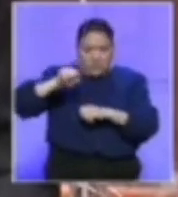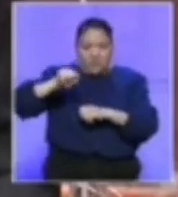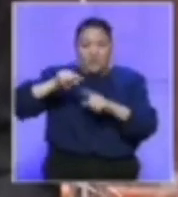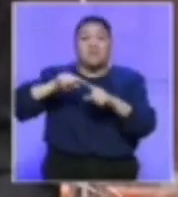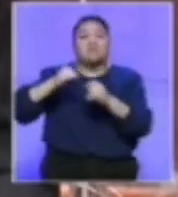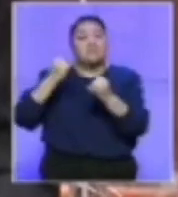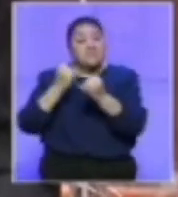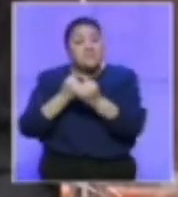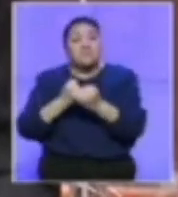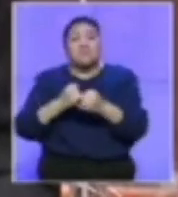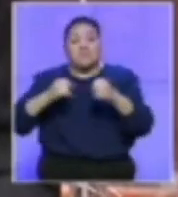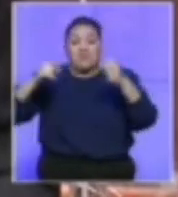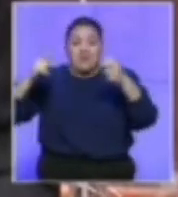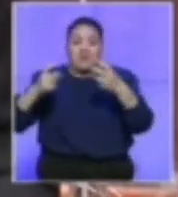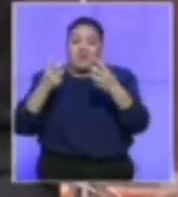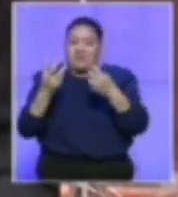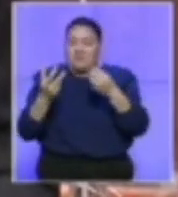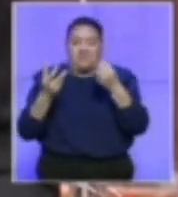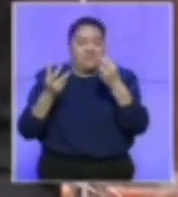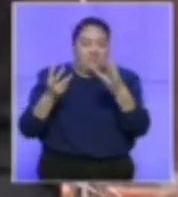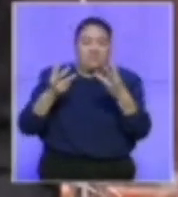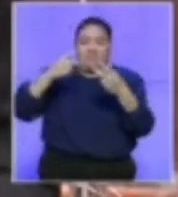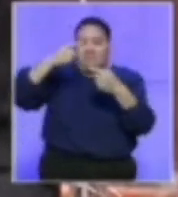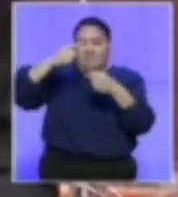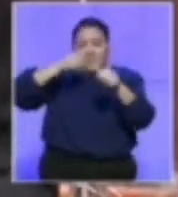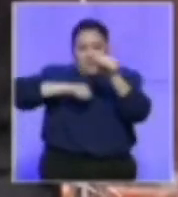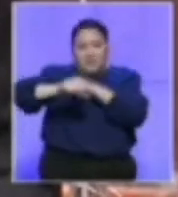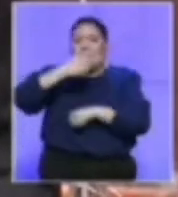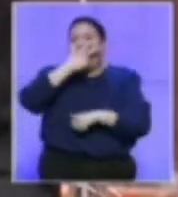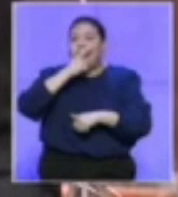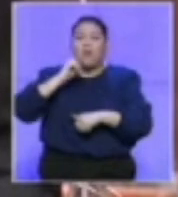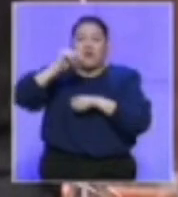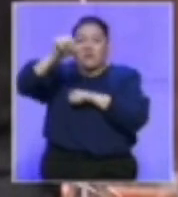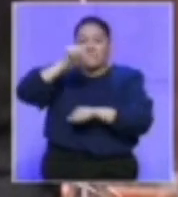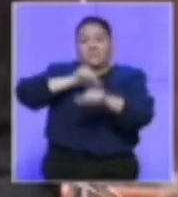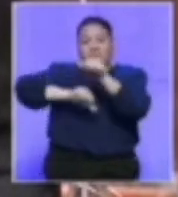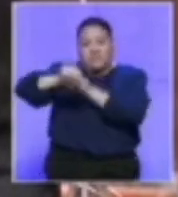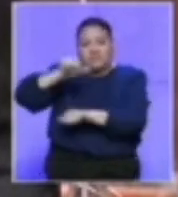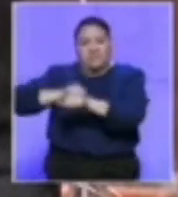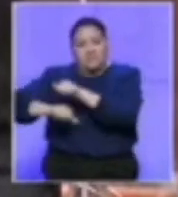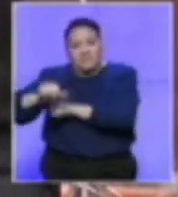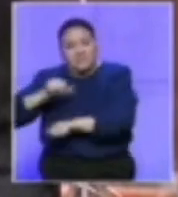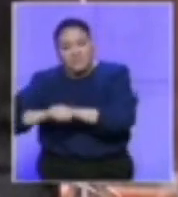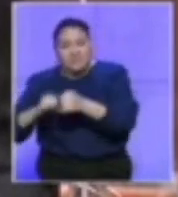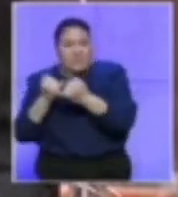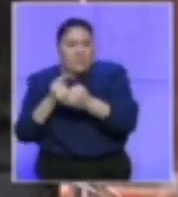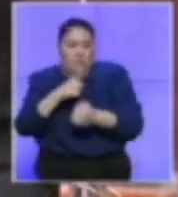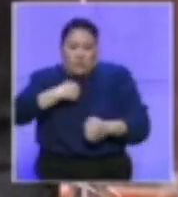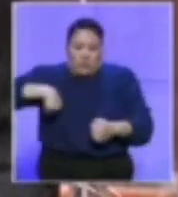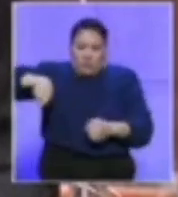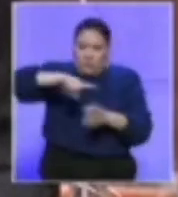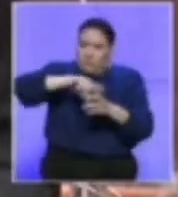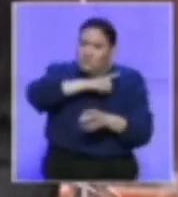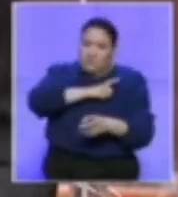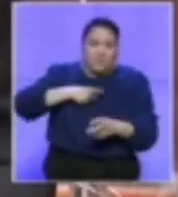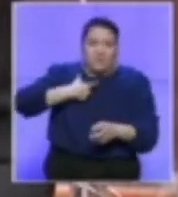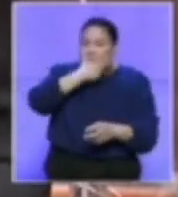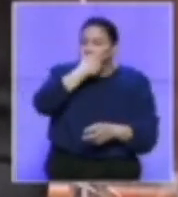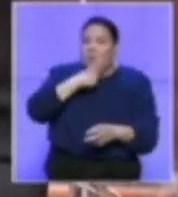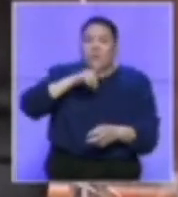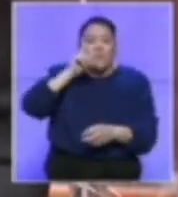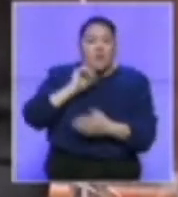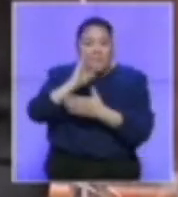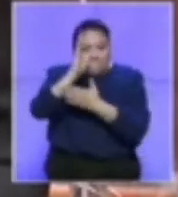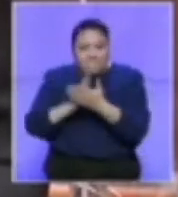considerada en la alternancia de género como la Junta siga manteniendo la paridad. En ese sentido,